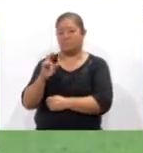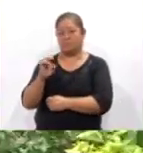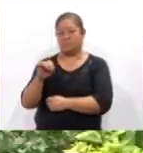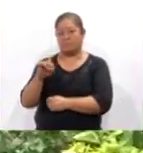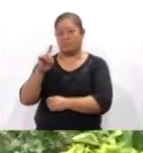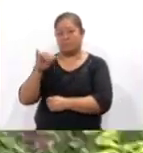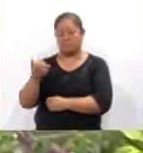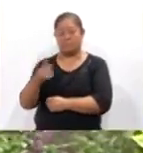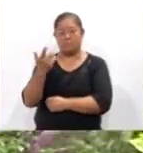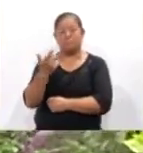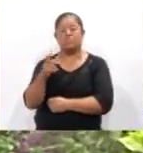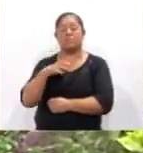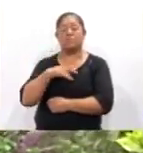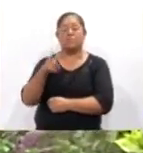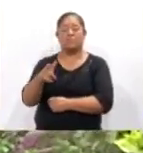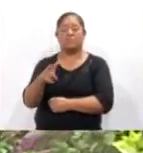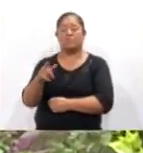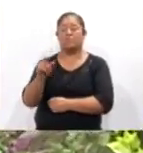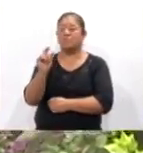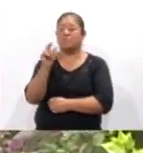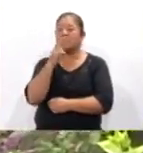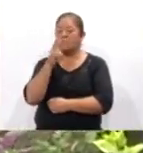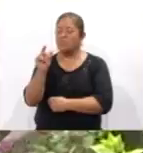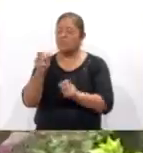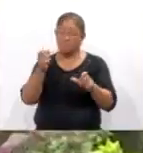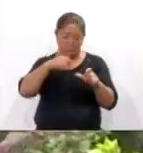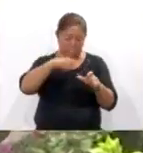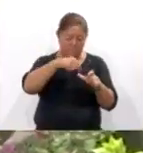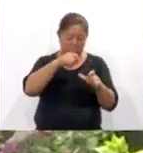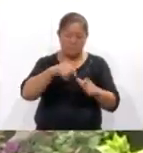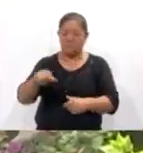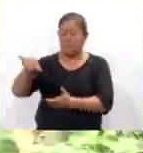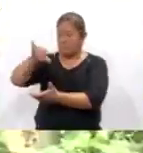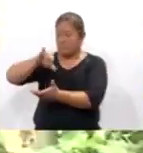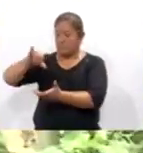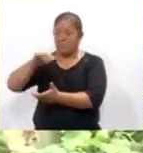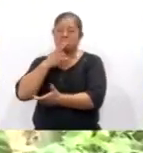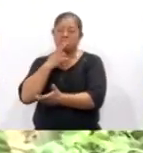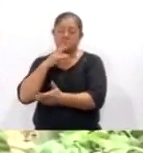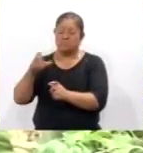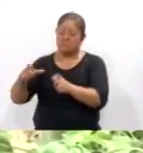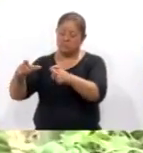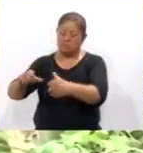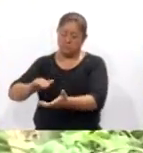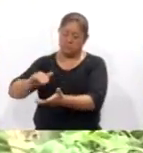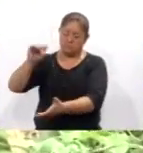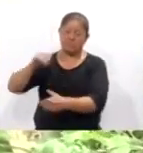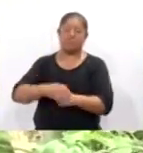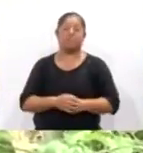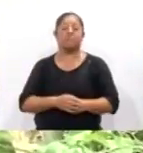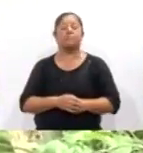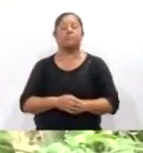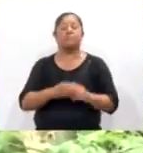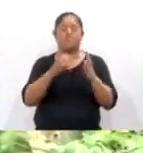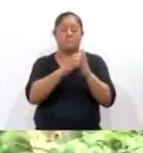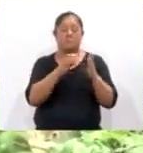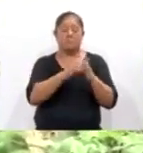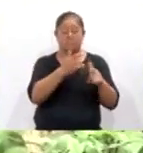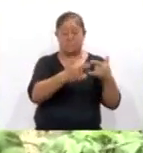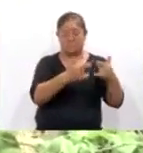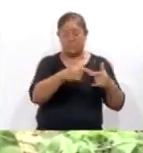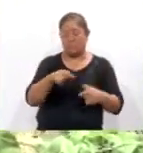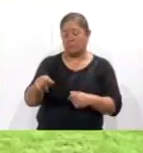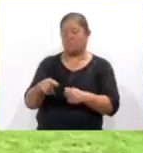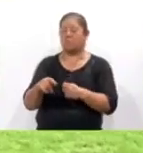así como una colecta de residuos como colillas de cigarro, aceite de cocina usado, de tetrapac y botellas de vidrio. Más